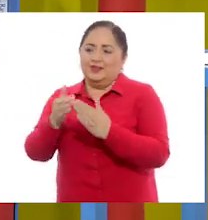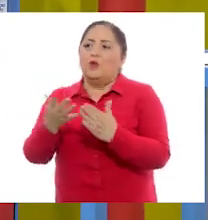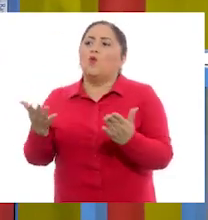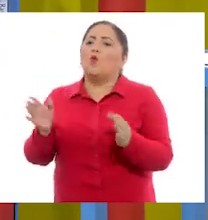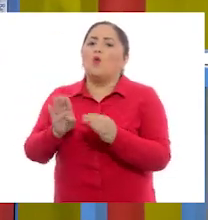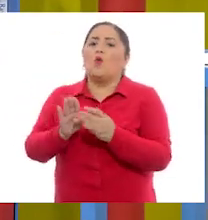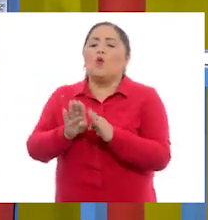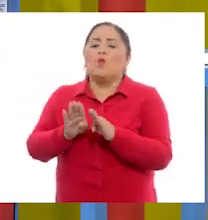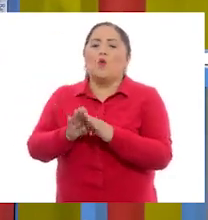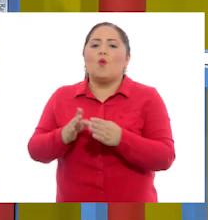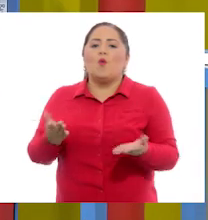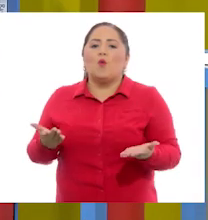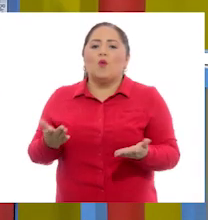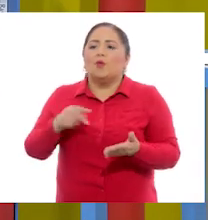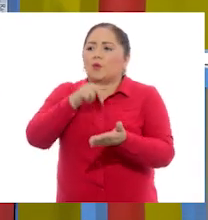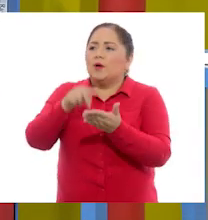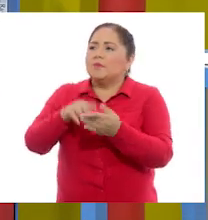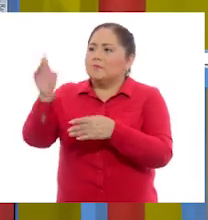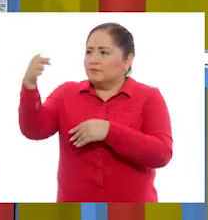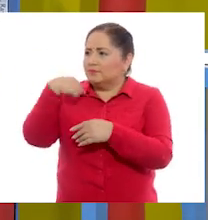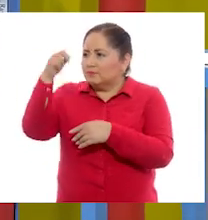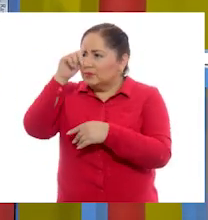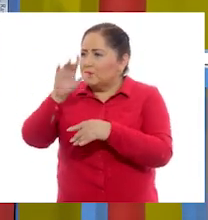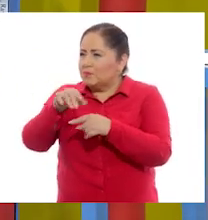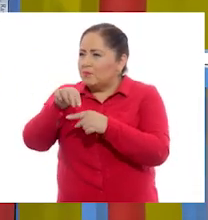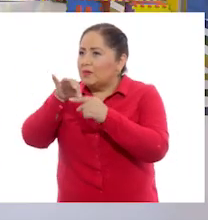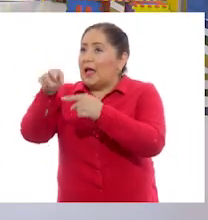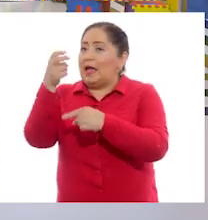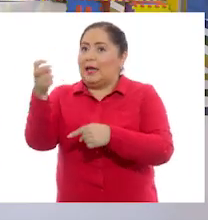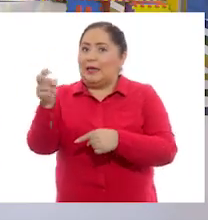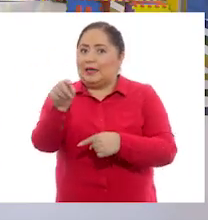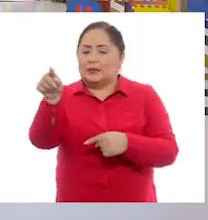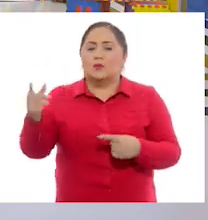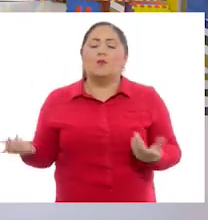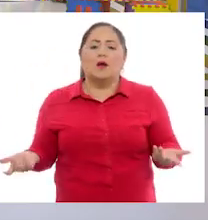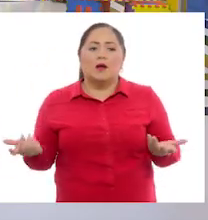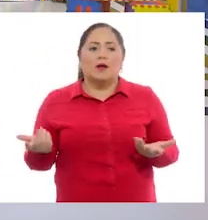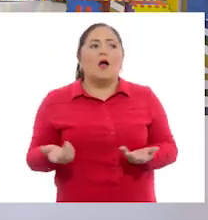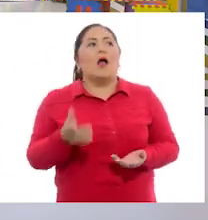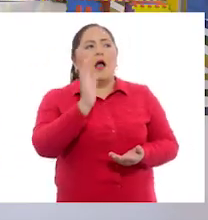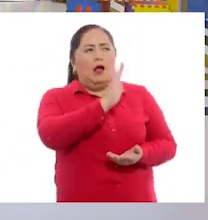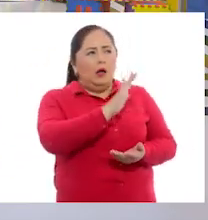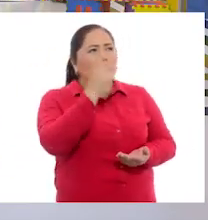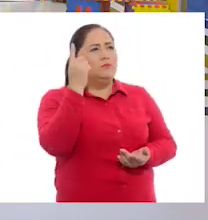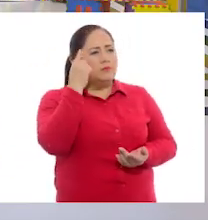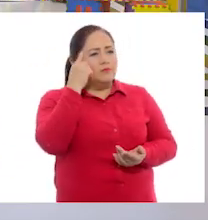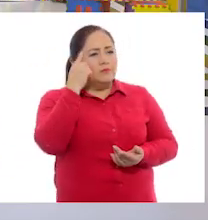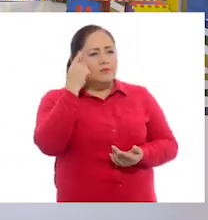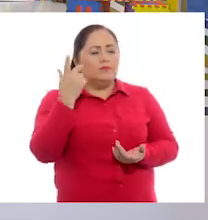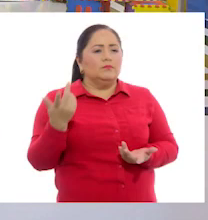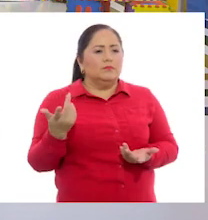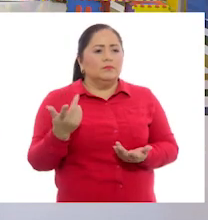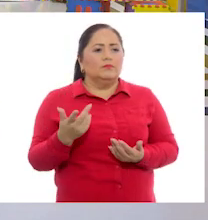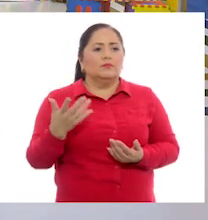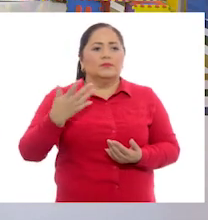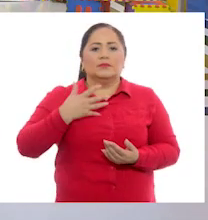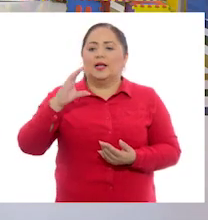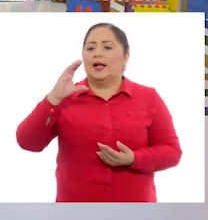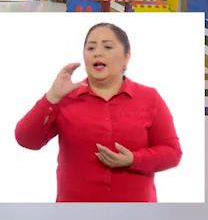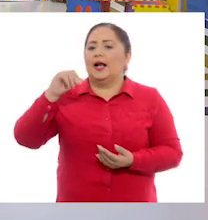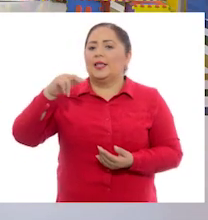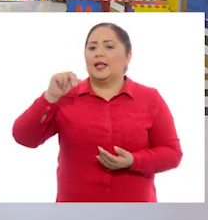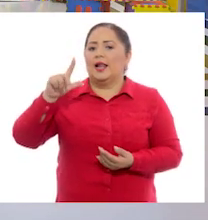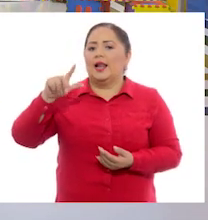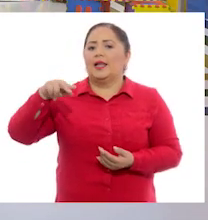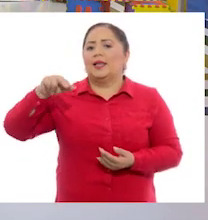y ya estoy a punto de llegar, ¿qué lugar de referencia me podrías decir? Ah, pues está el Canal Nacional.